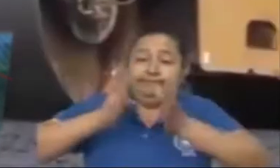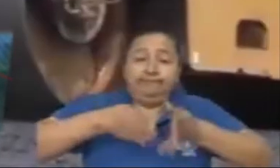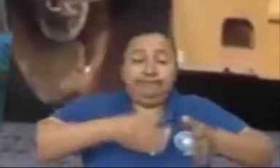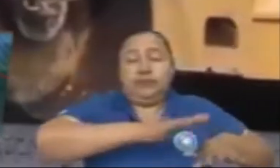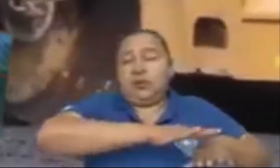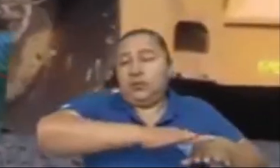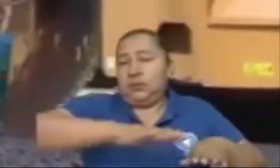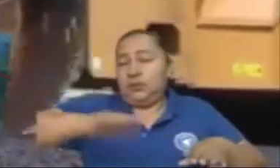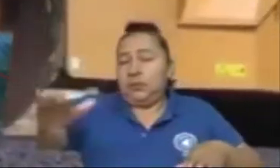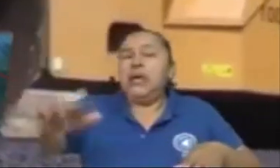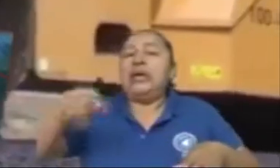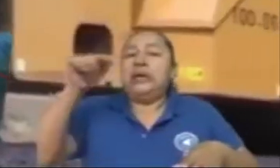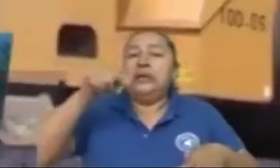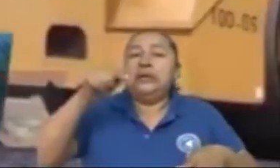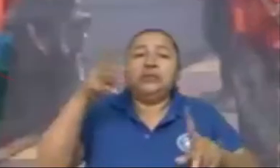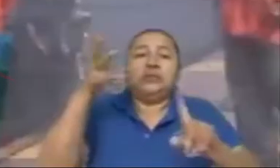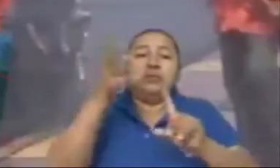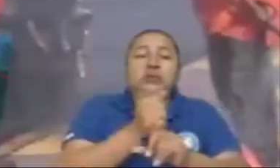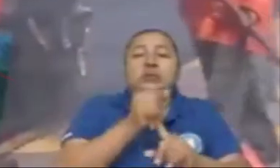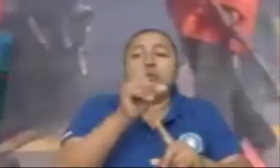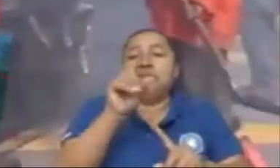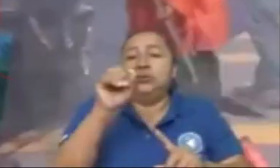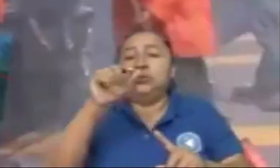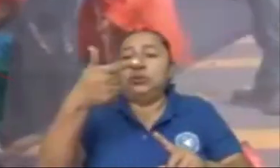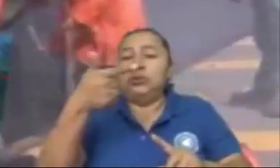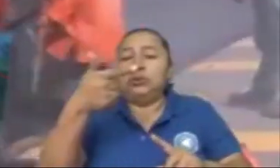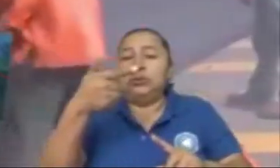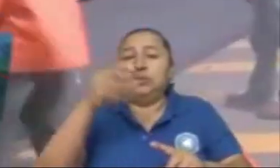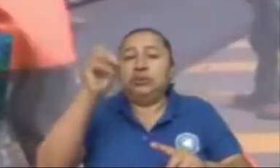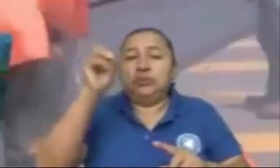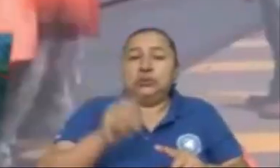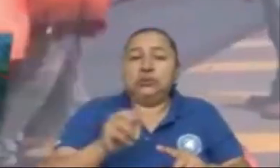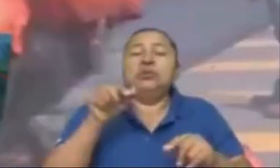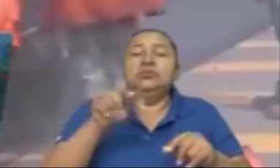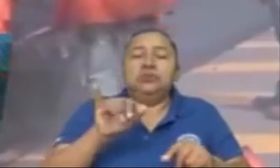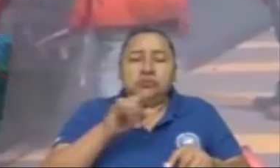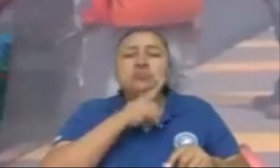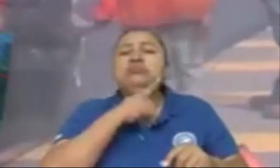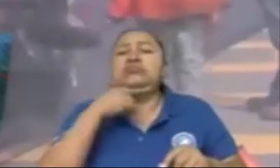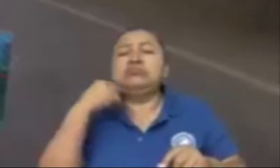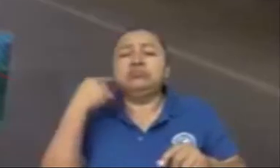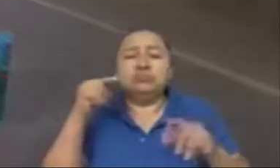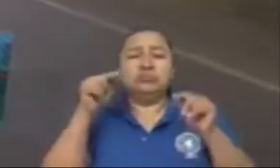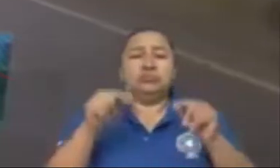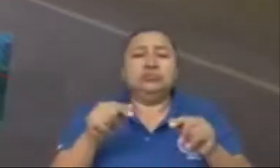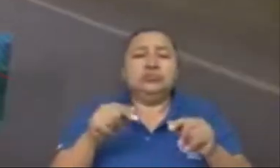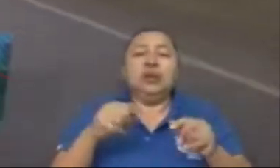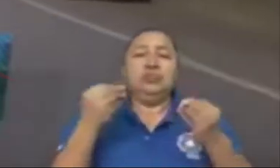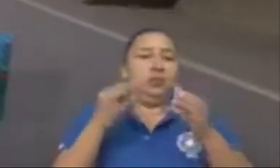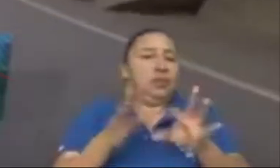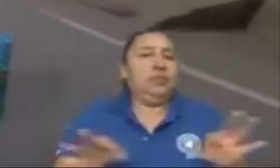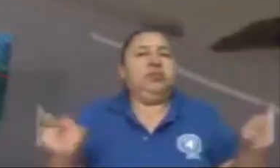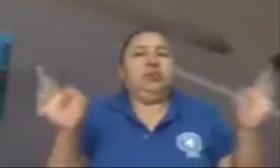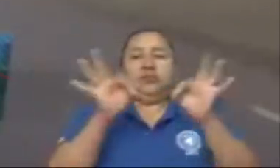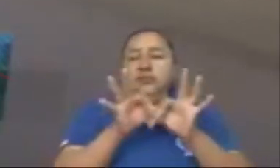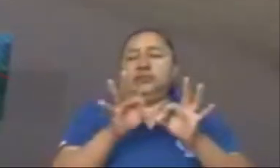la cumplimos en un 107%, lo cual es verdaderamente trascendental.